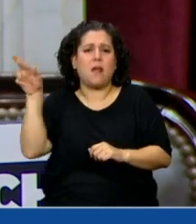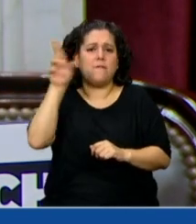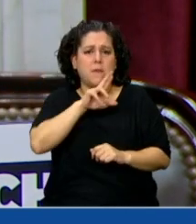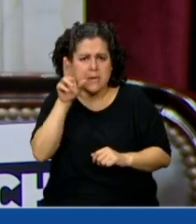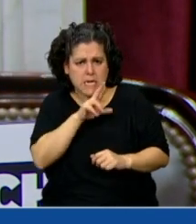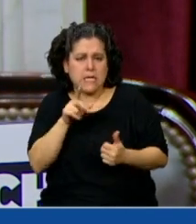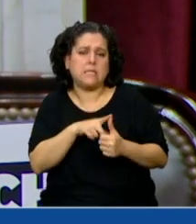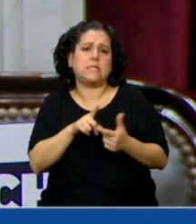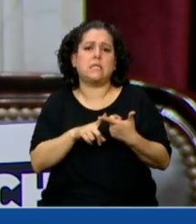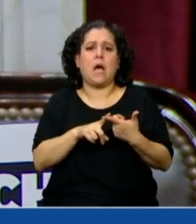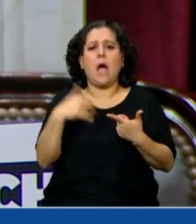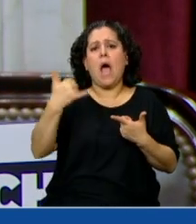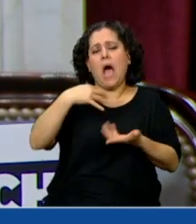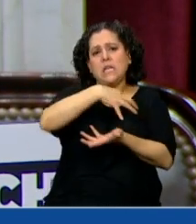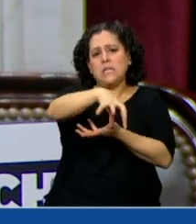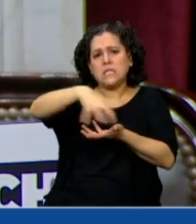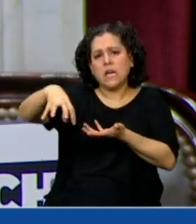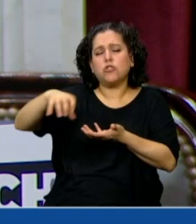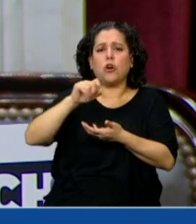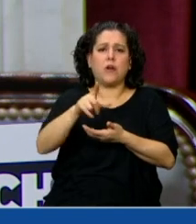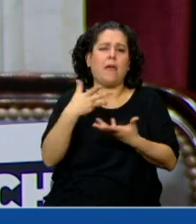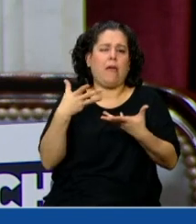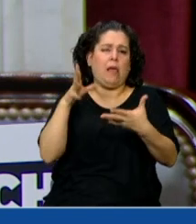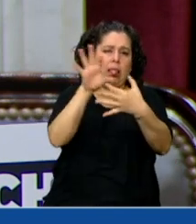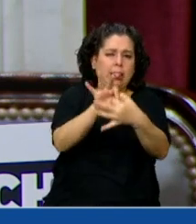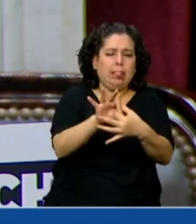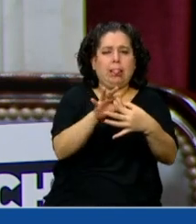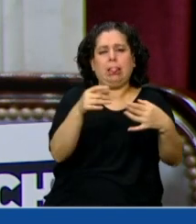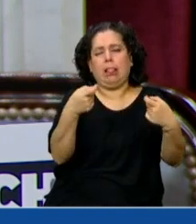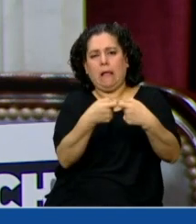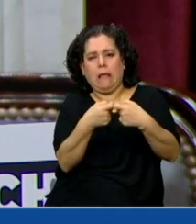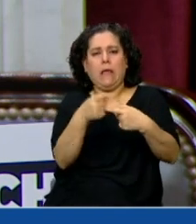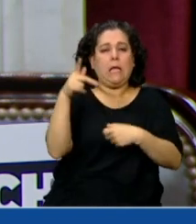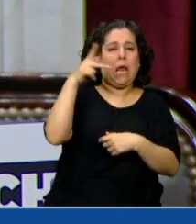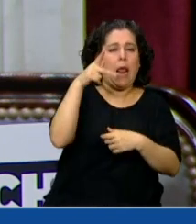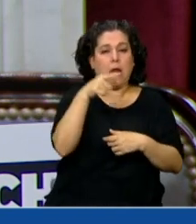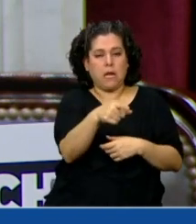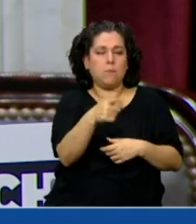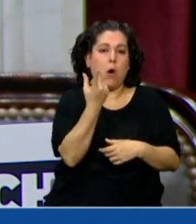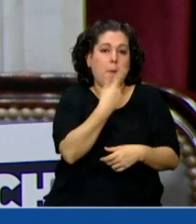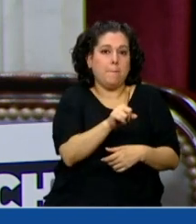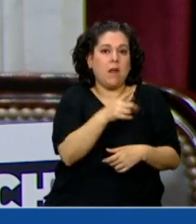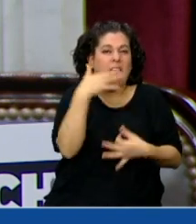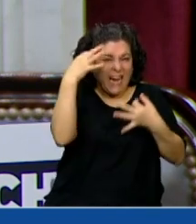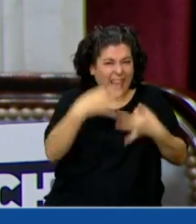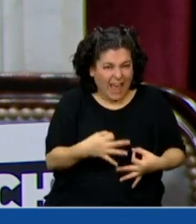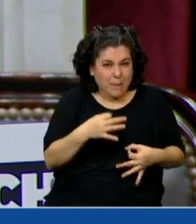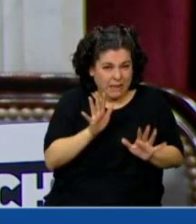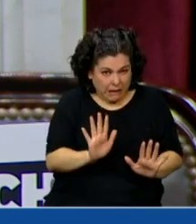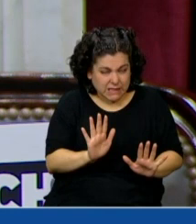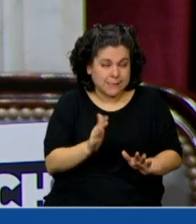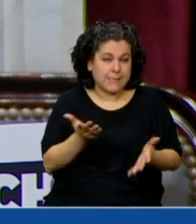sectores ligados al oficialismo, al kirchnerismo y demás, no dan un solo paso real